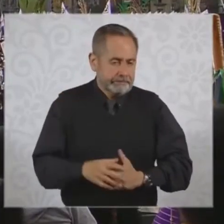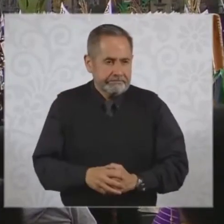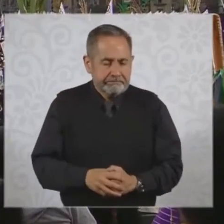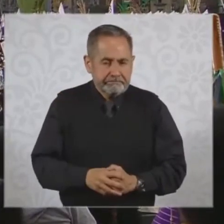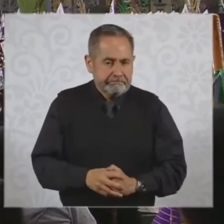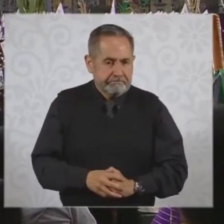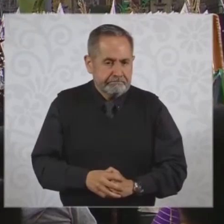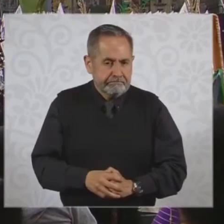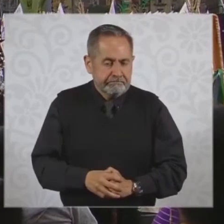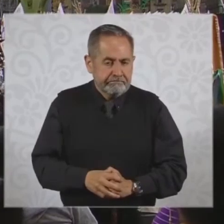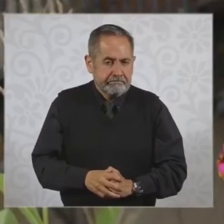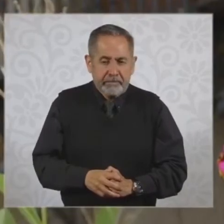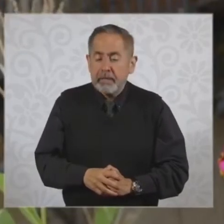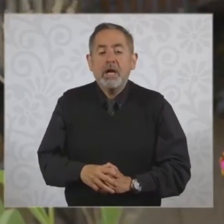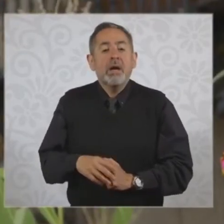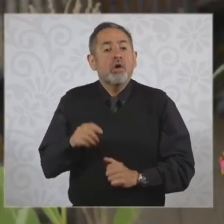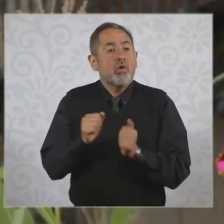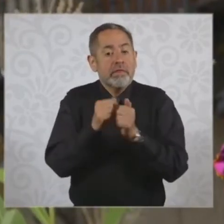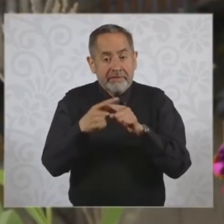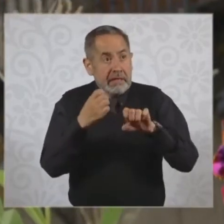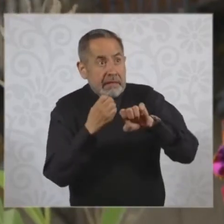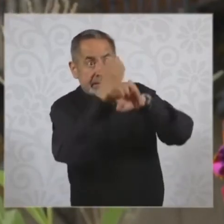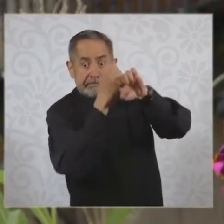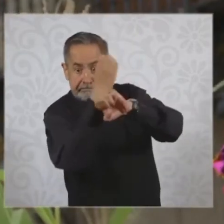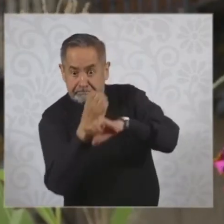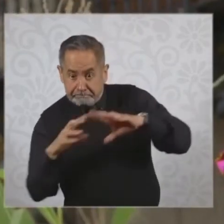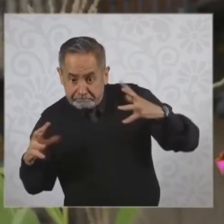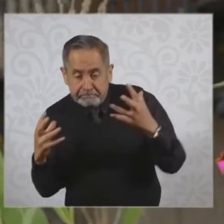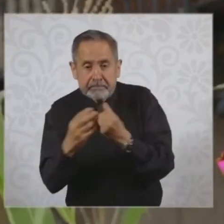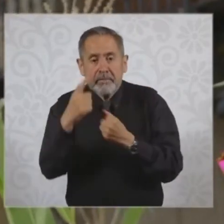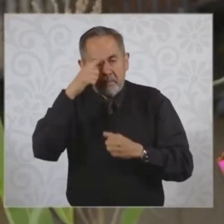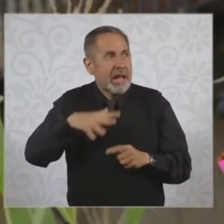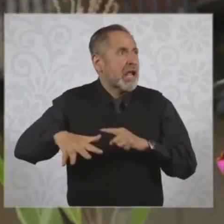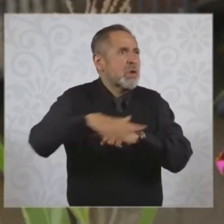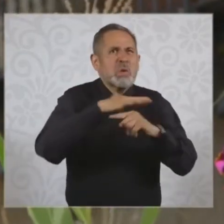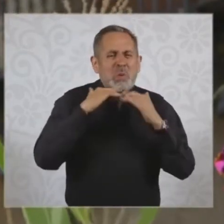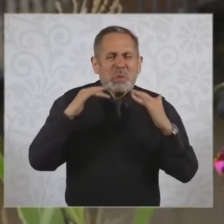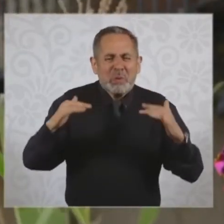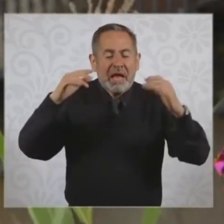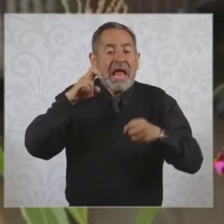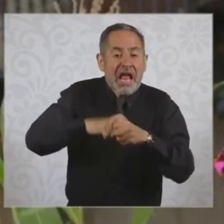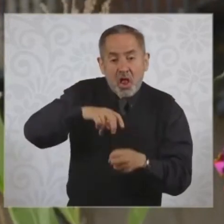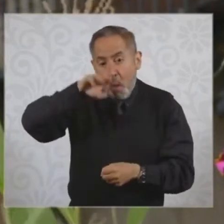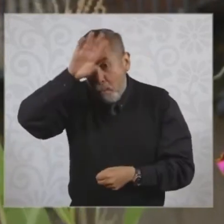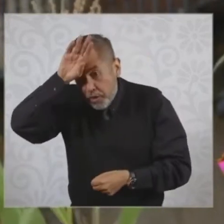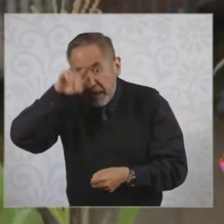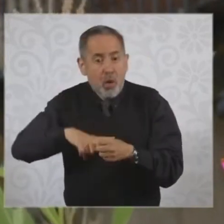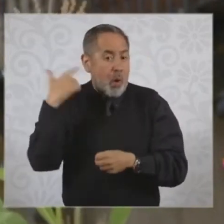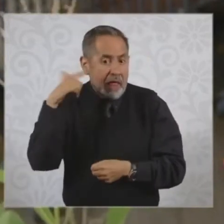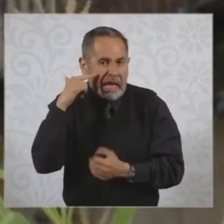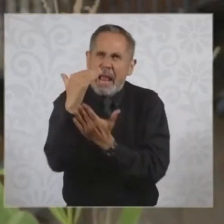Atenderemos integralmente con los estados la contaminación atmosférica de Monterrey, Guadalajara